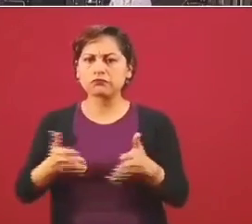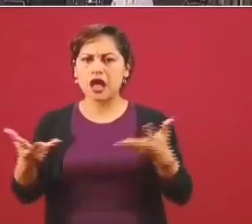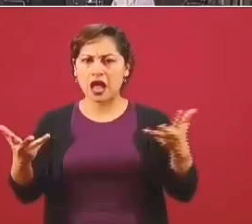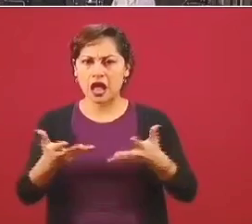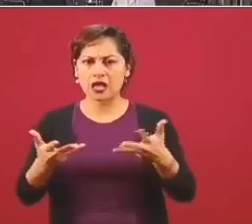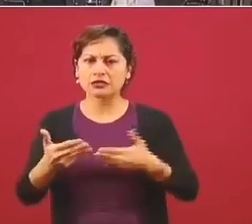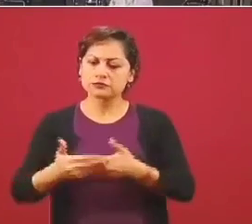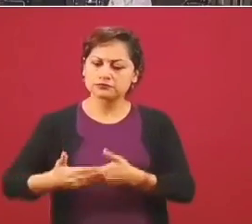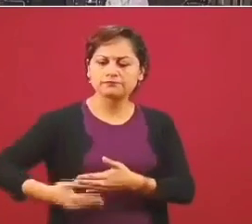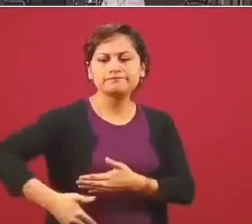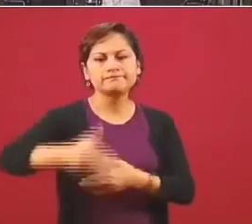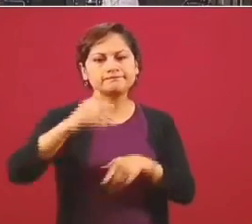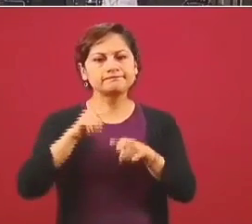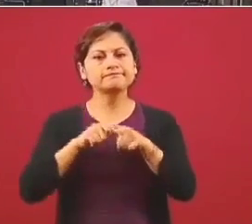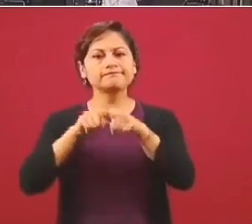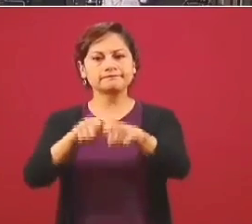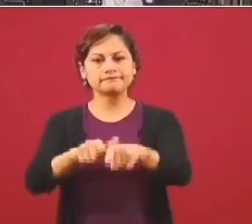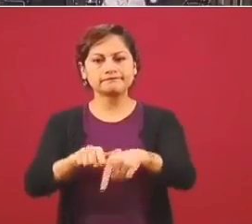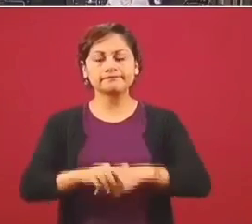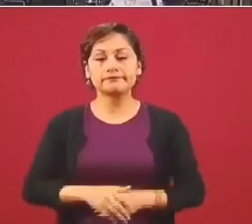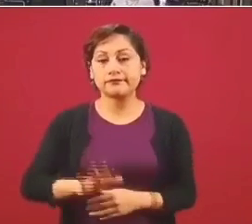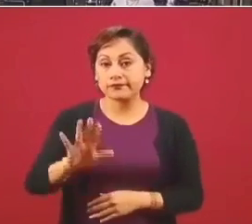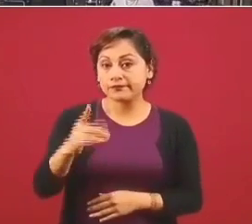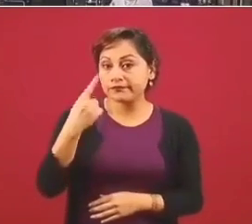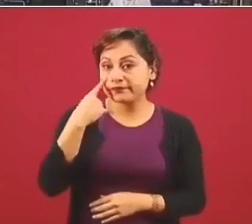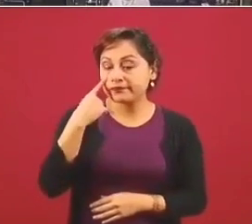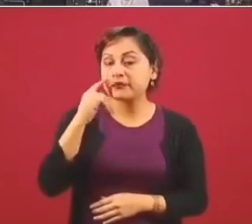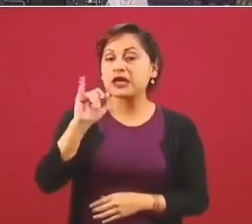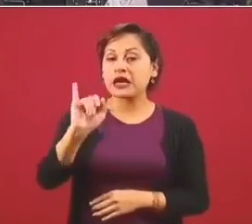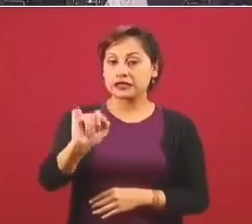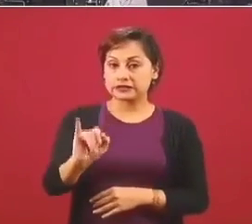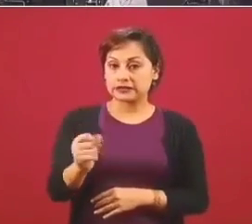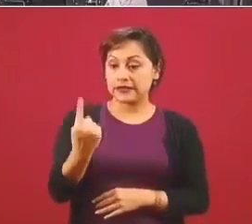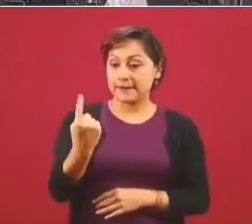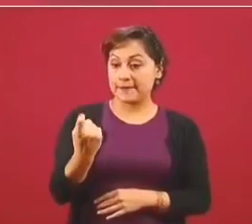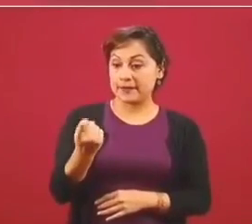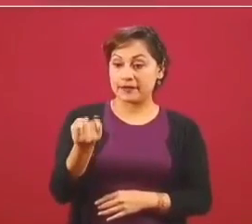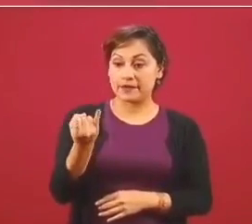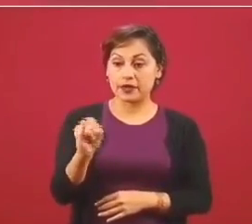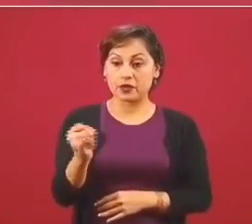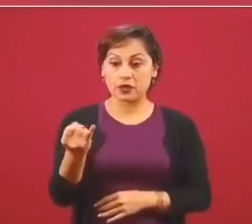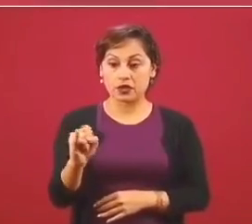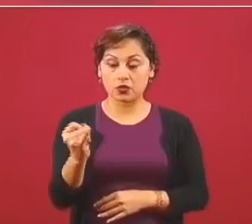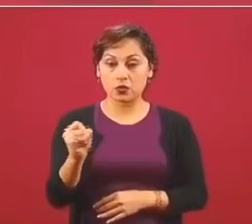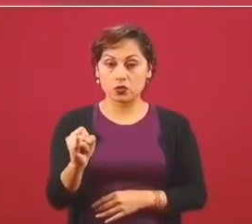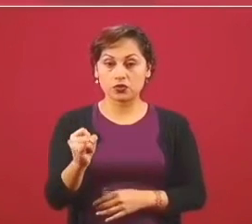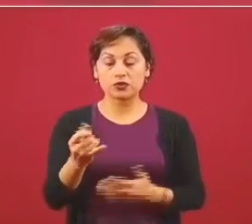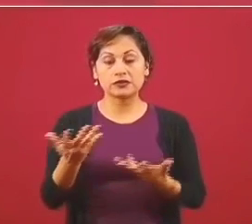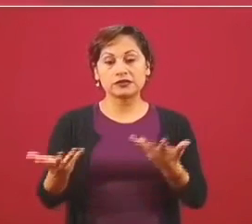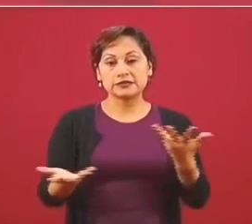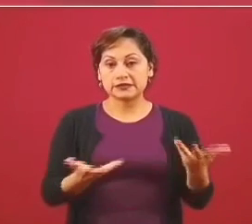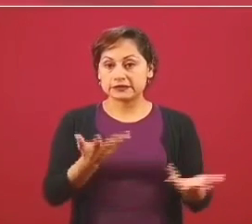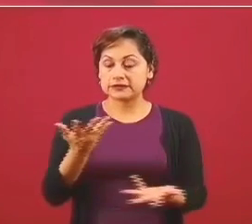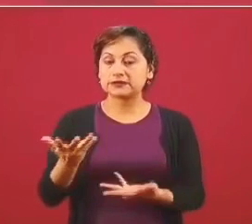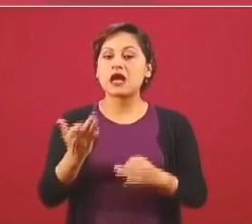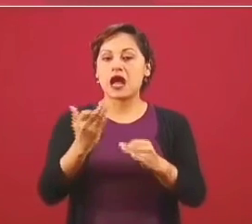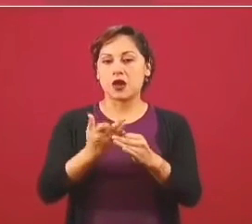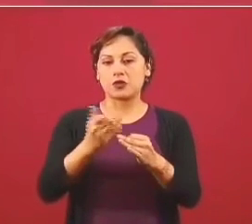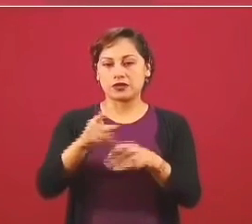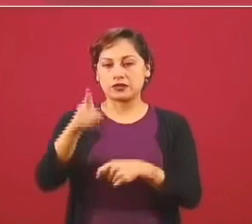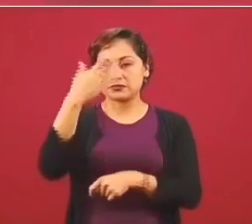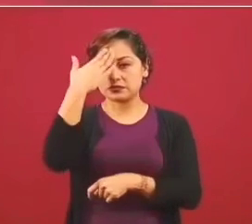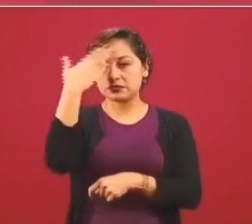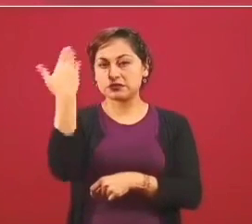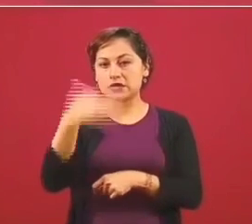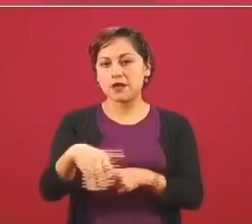Sí, el primero de junio, como están las cosas por la pandemia,